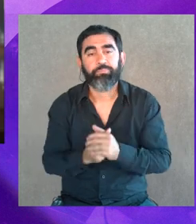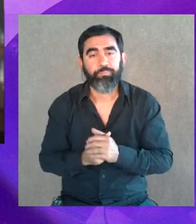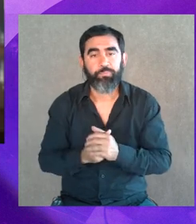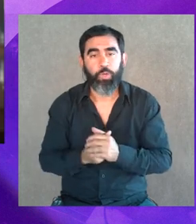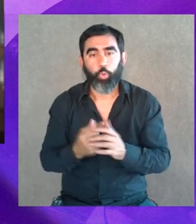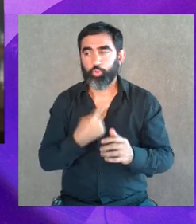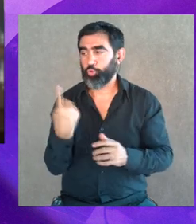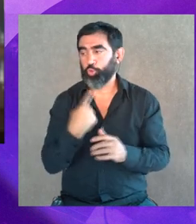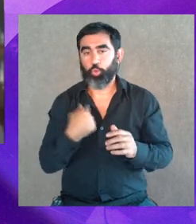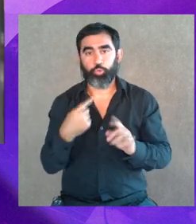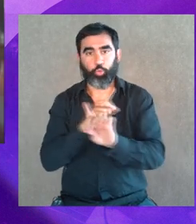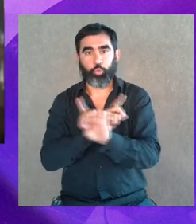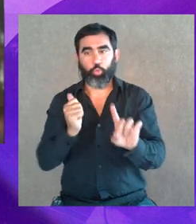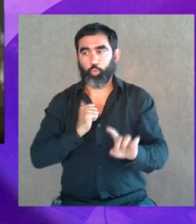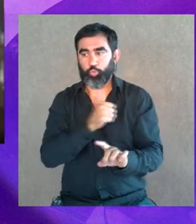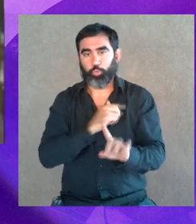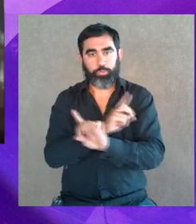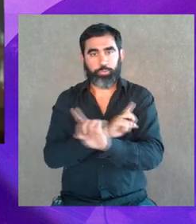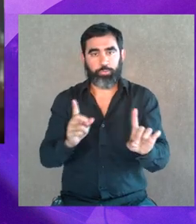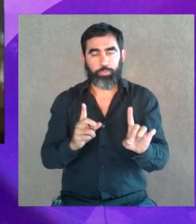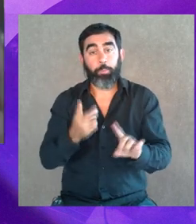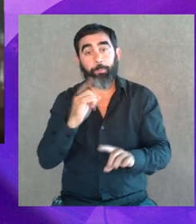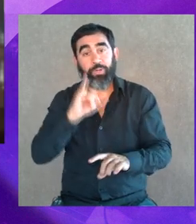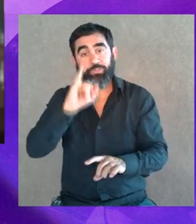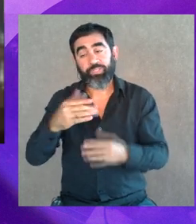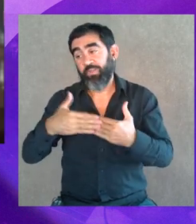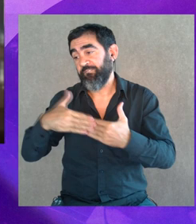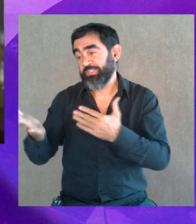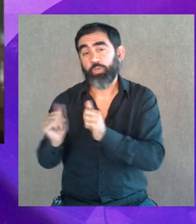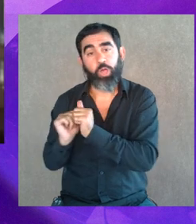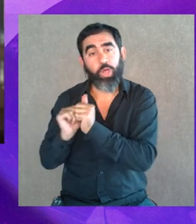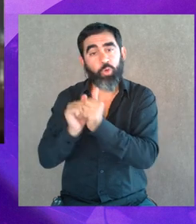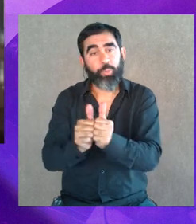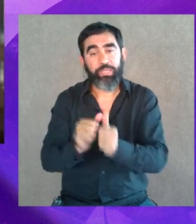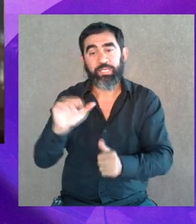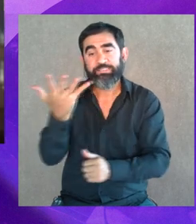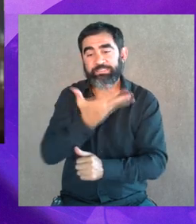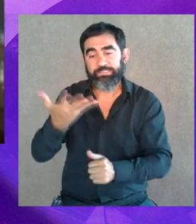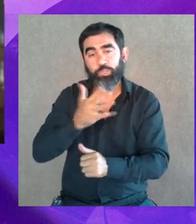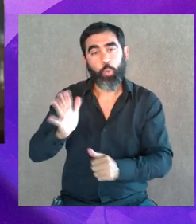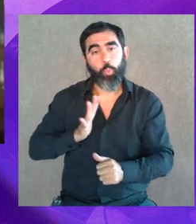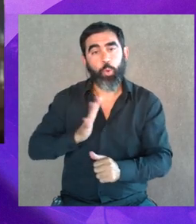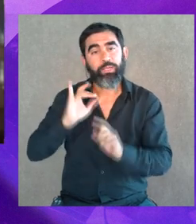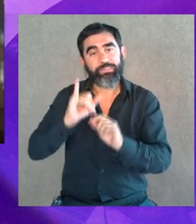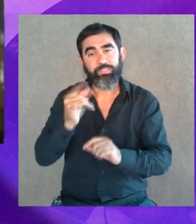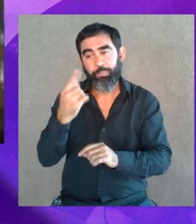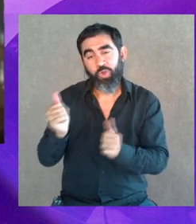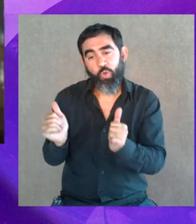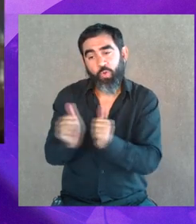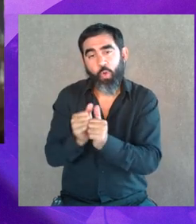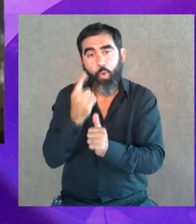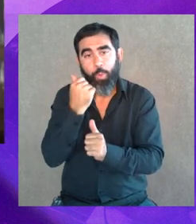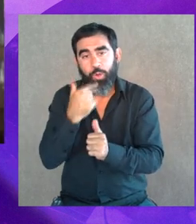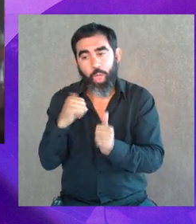sea, no pueden ir solas. Entonces, pero si van con el vecinito, aunque vayan cinco mujeres, van solas. Si van con un